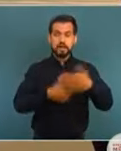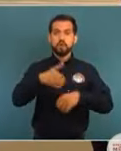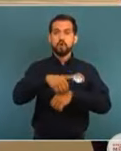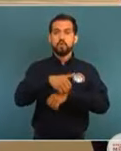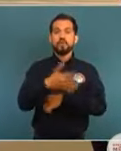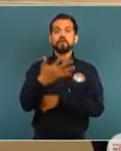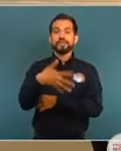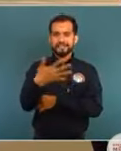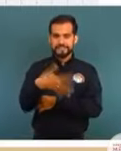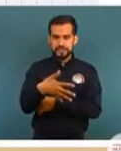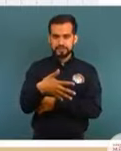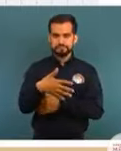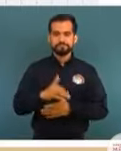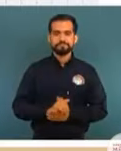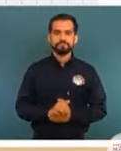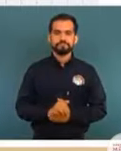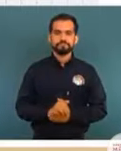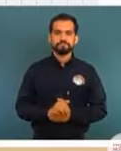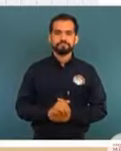número 15.